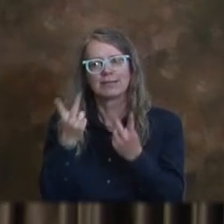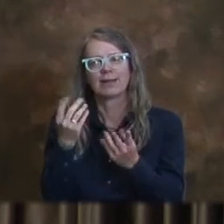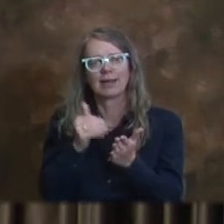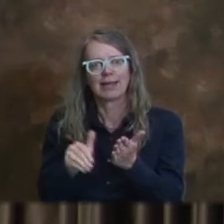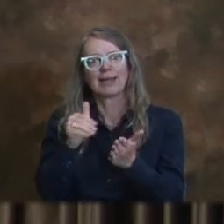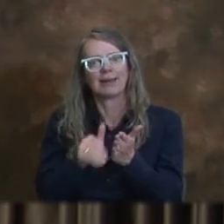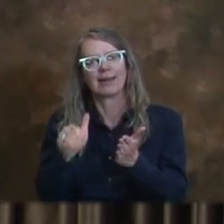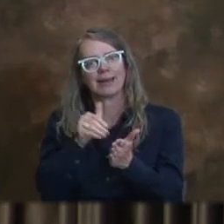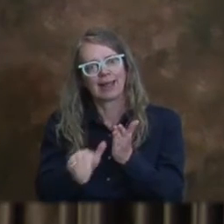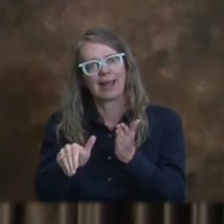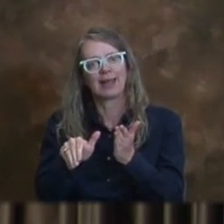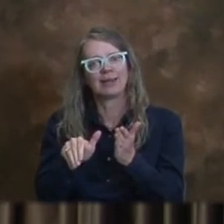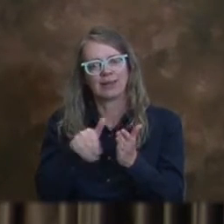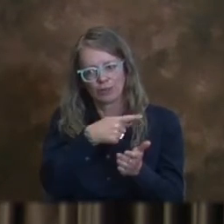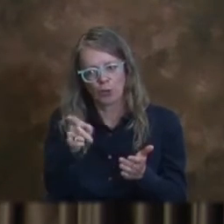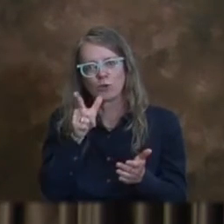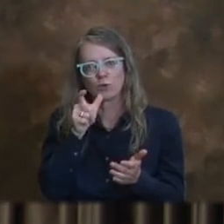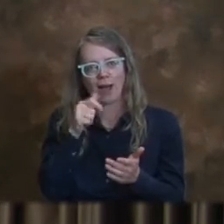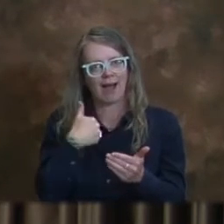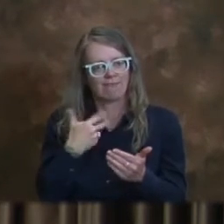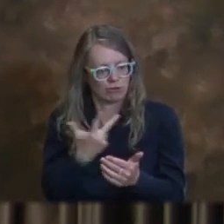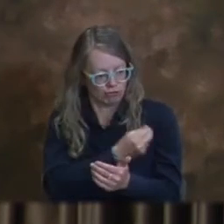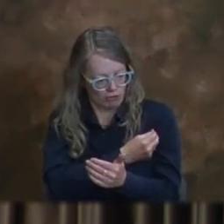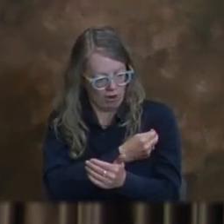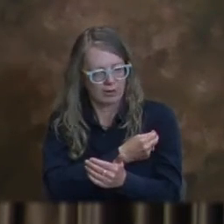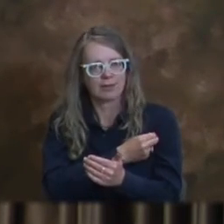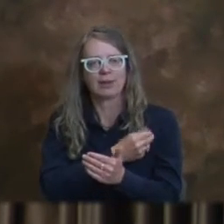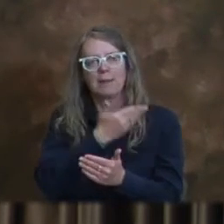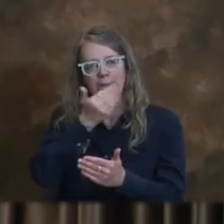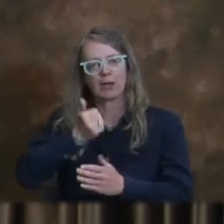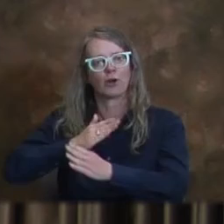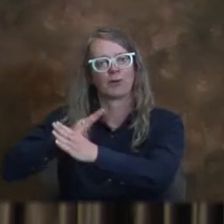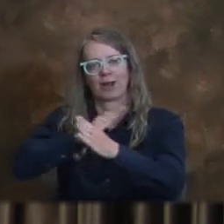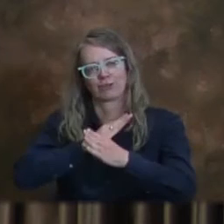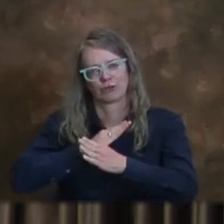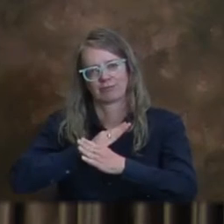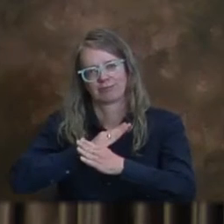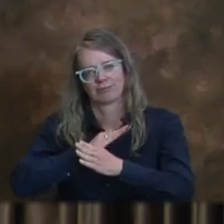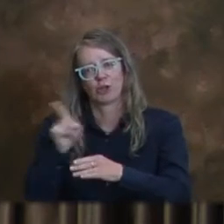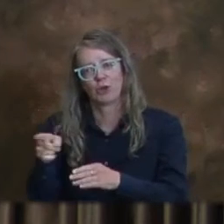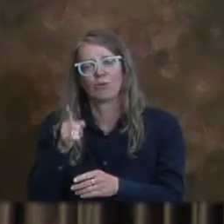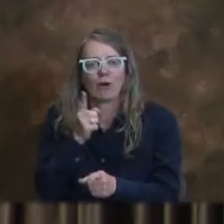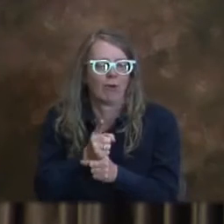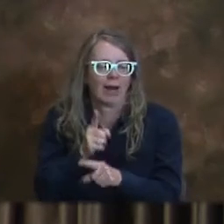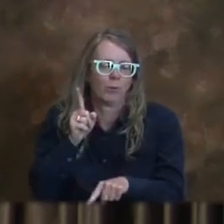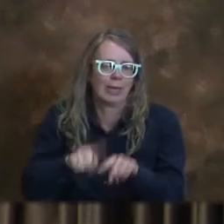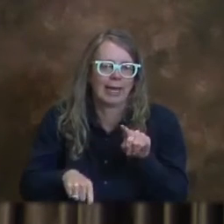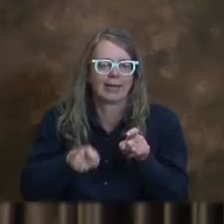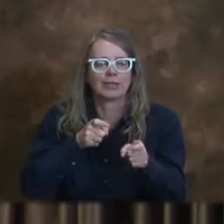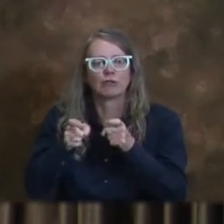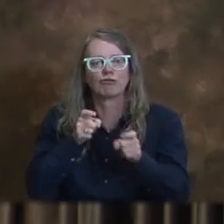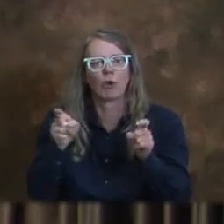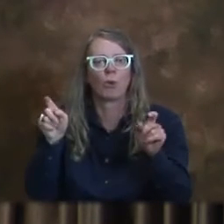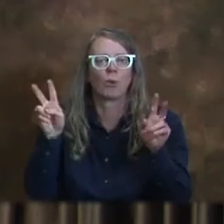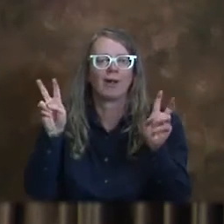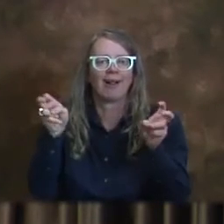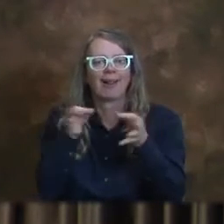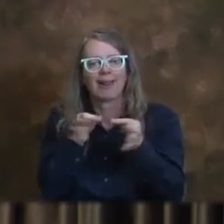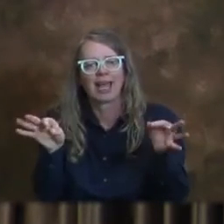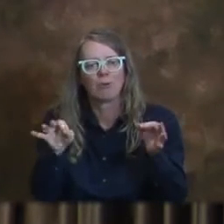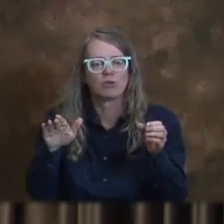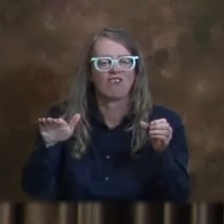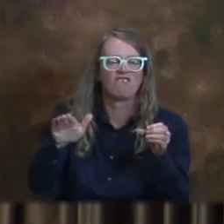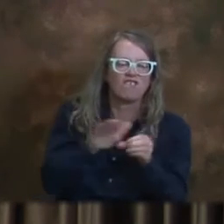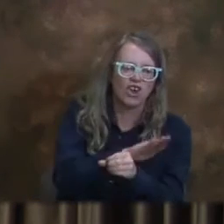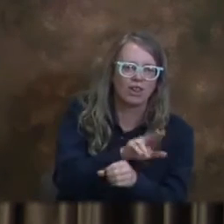la vacuna está comprobado que está mostrando su efectividad. Y por supuesto, no podemos controlar en este momento qué